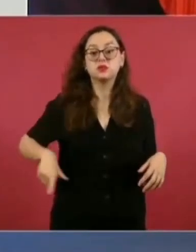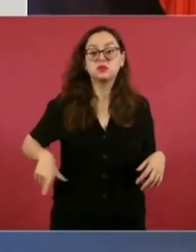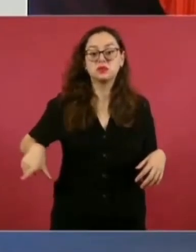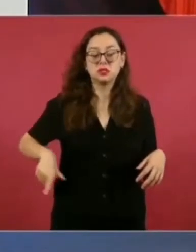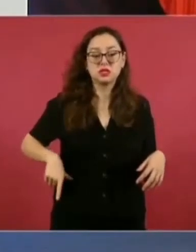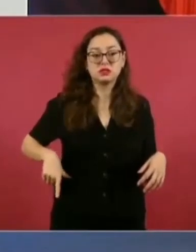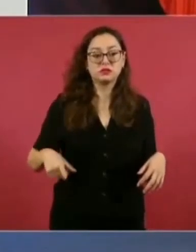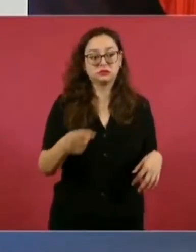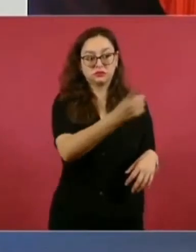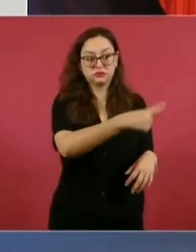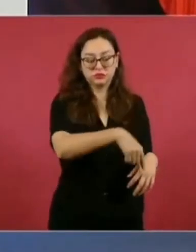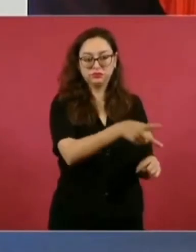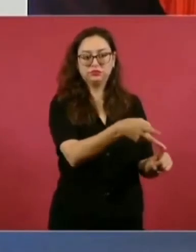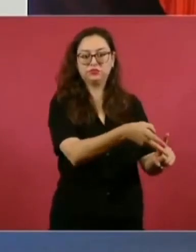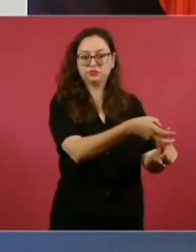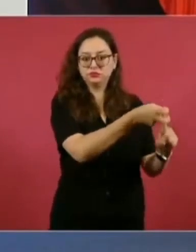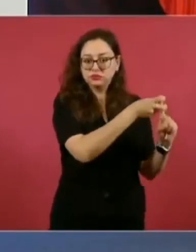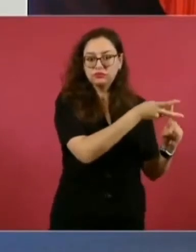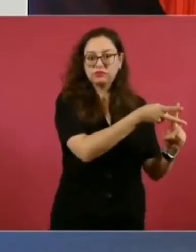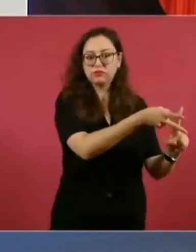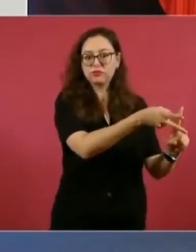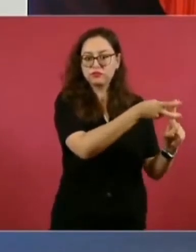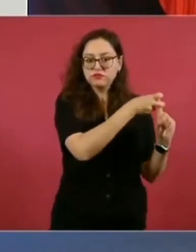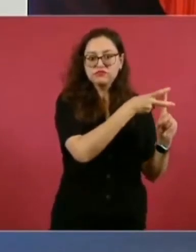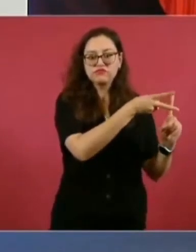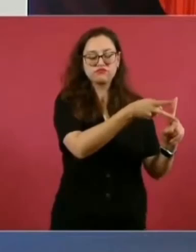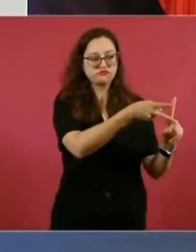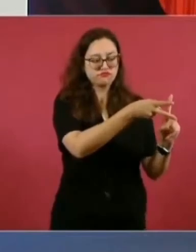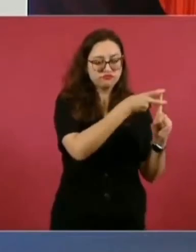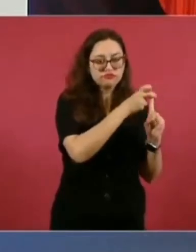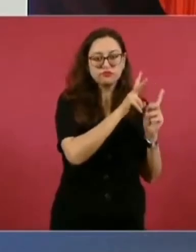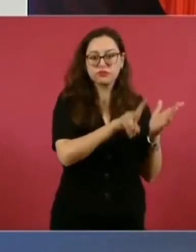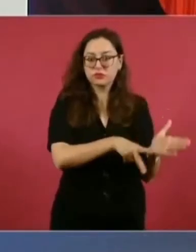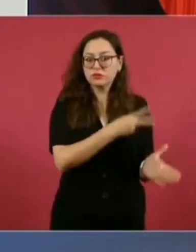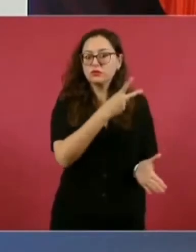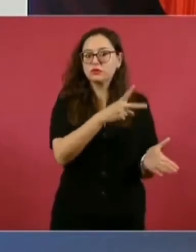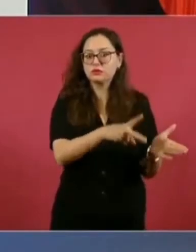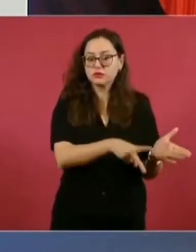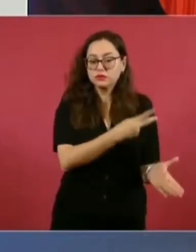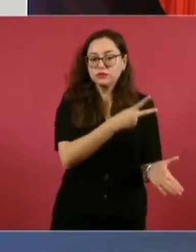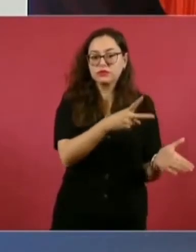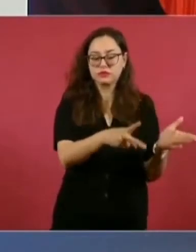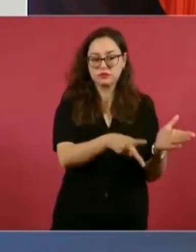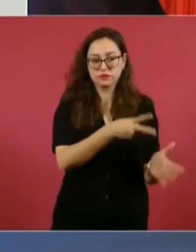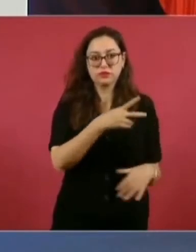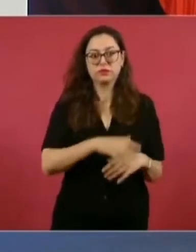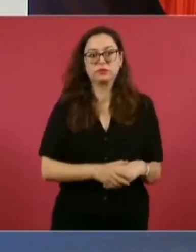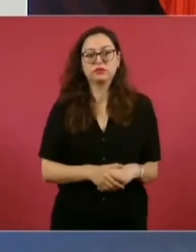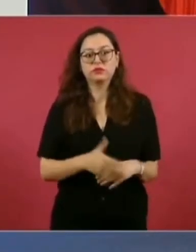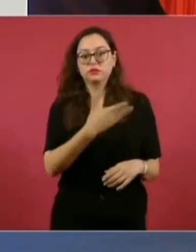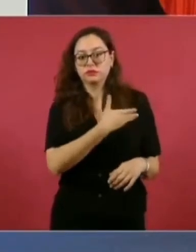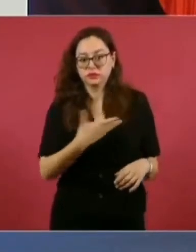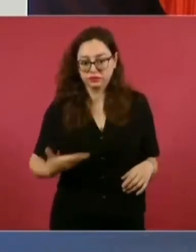les puedo dar una lista, en la época de Salinas,